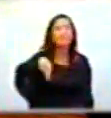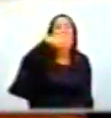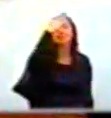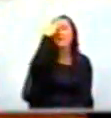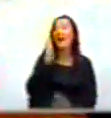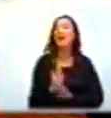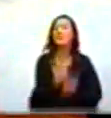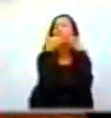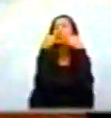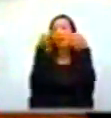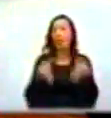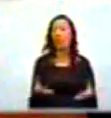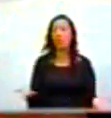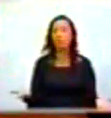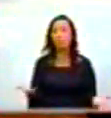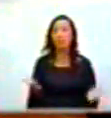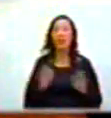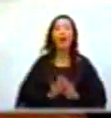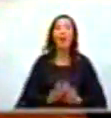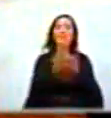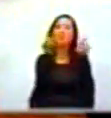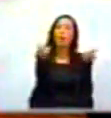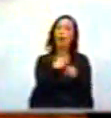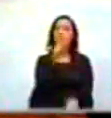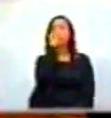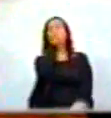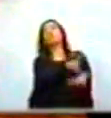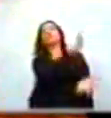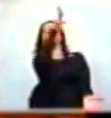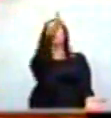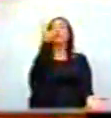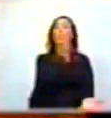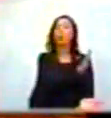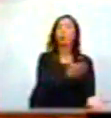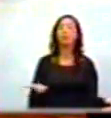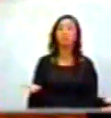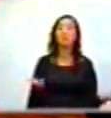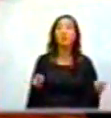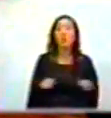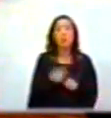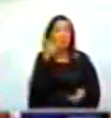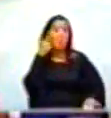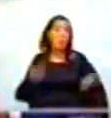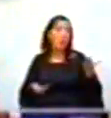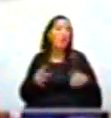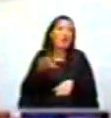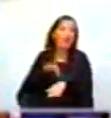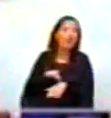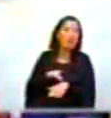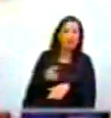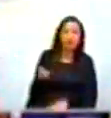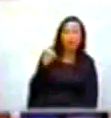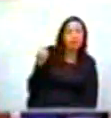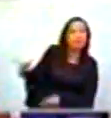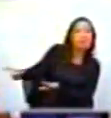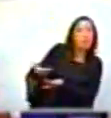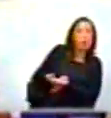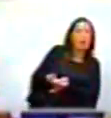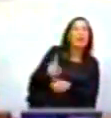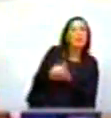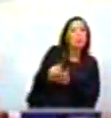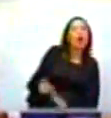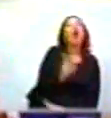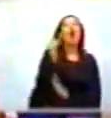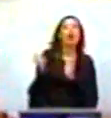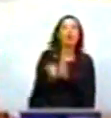es la realidad. Esta es la plutocracia. Probablemente esto explique por qué el doctor en estos días propuso que se religiera